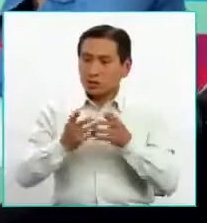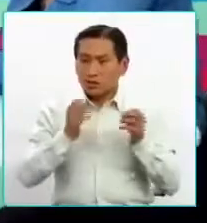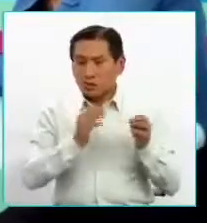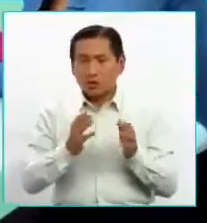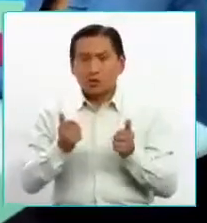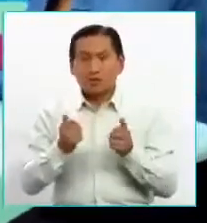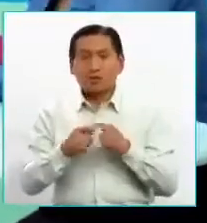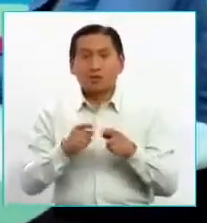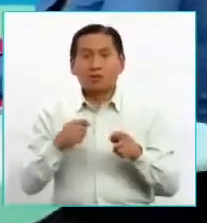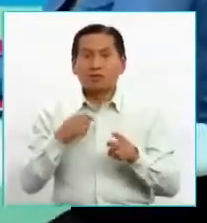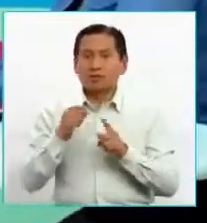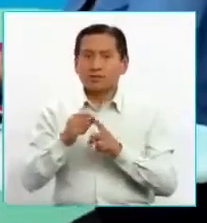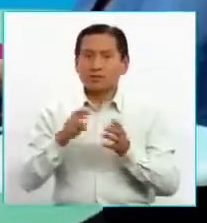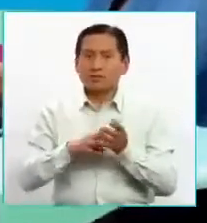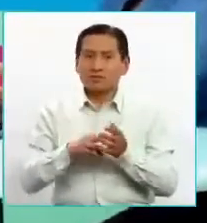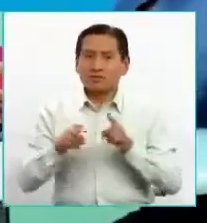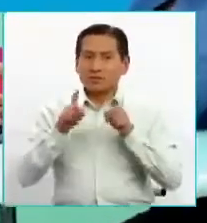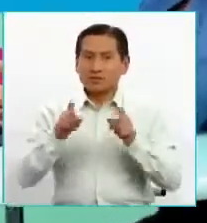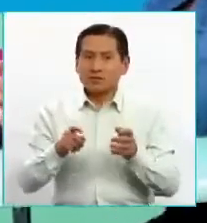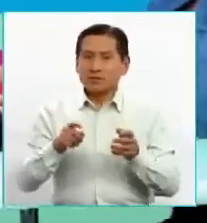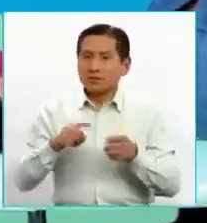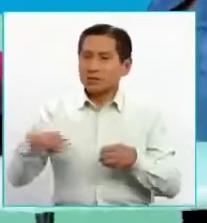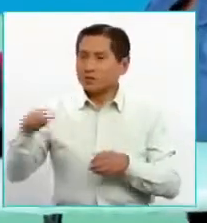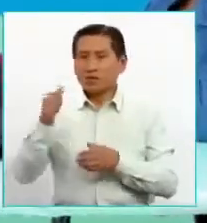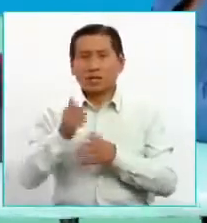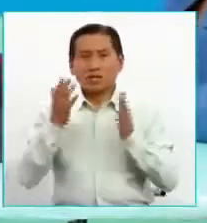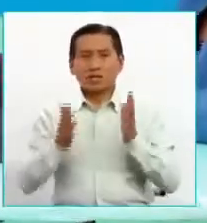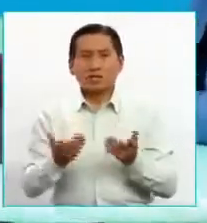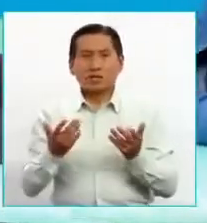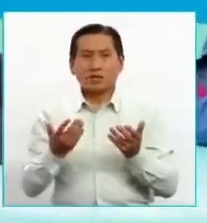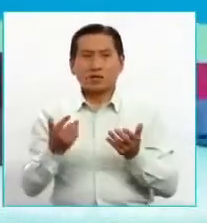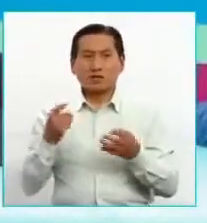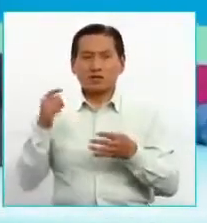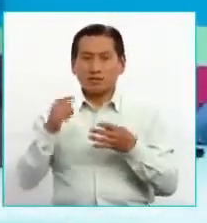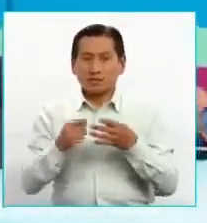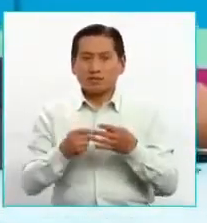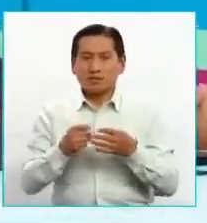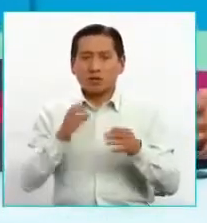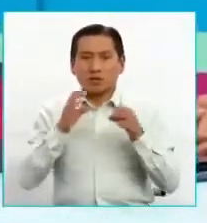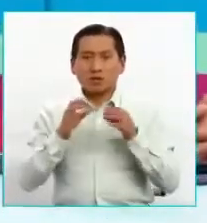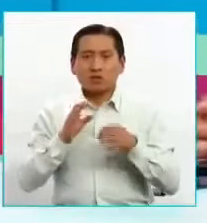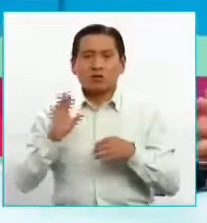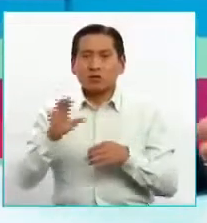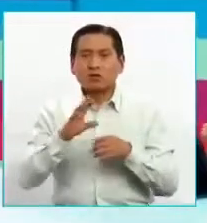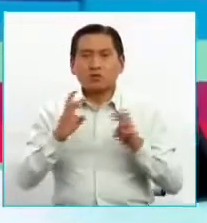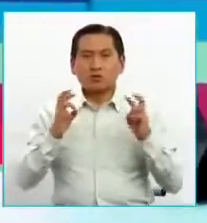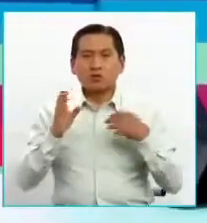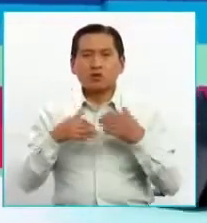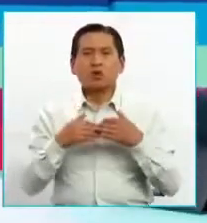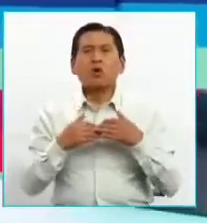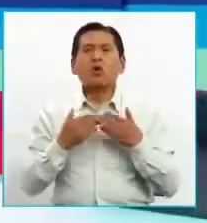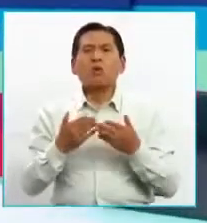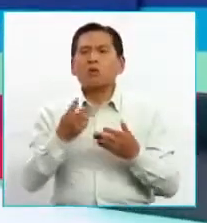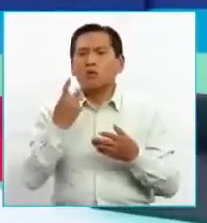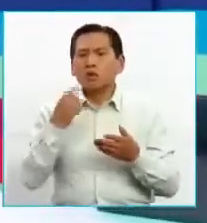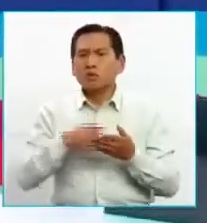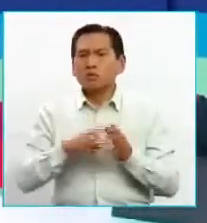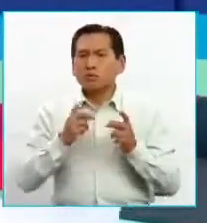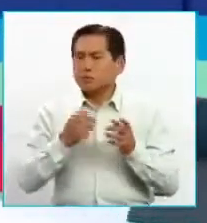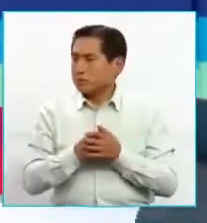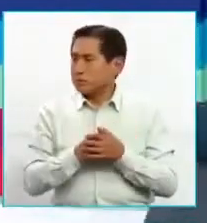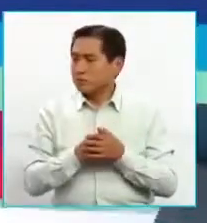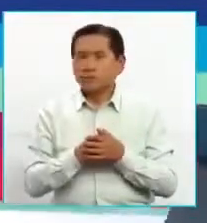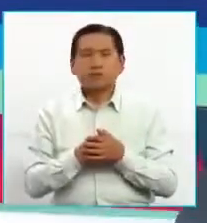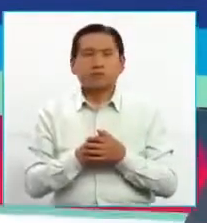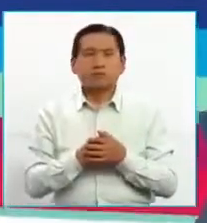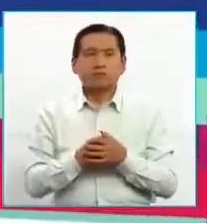embargo, le tengo que preguntar, porque los artistas están esperando cierta comunicación en relación con eso. ¿Cómo lo están viendo desde el ministerio?